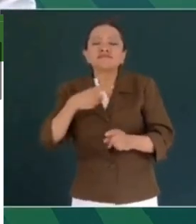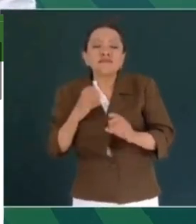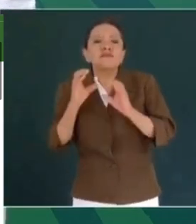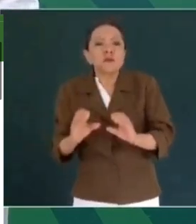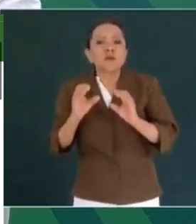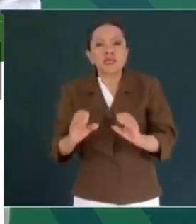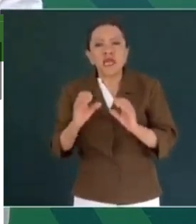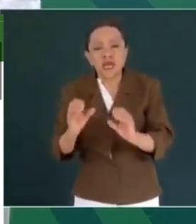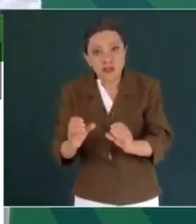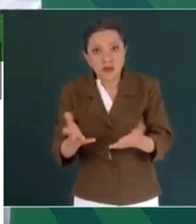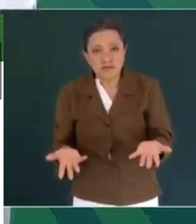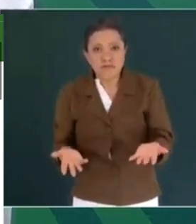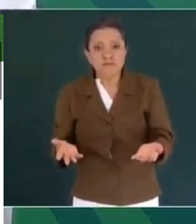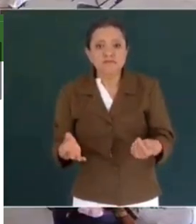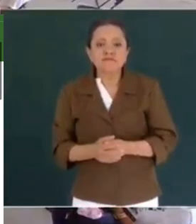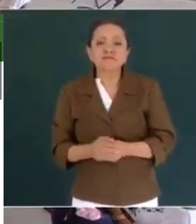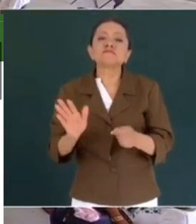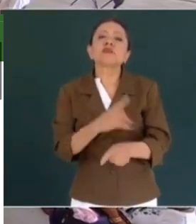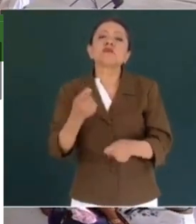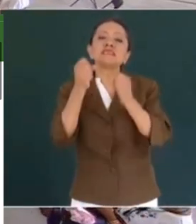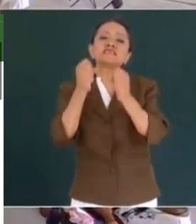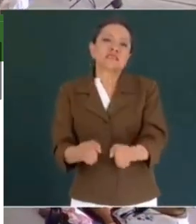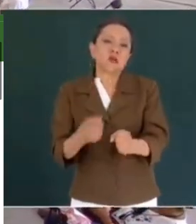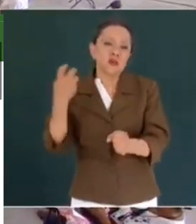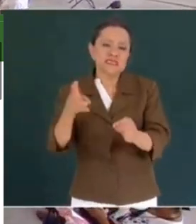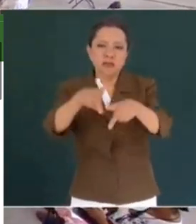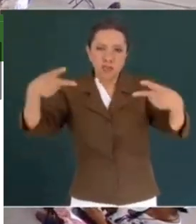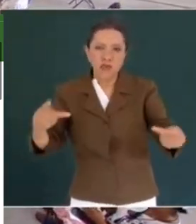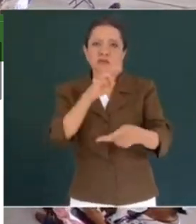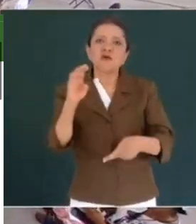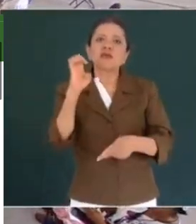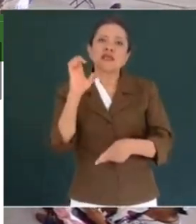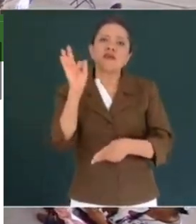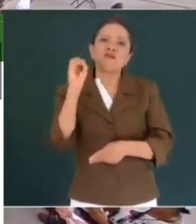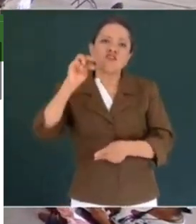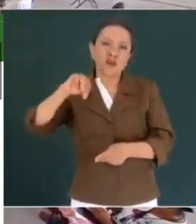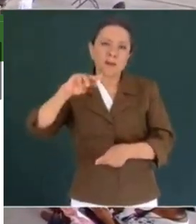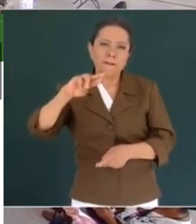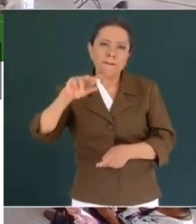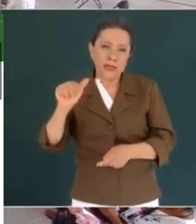porque seguro que la Reforma, como ahorita está en la campaña,